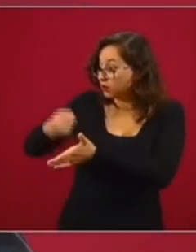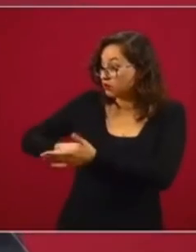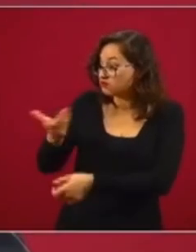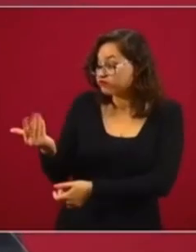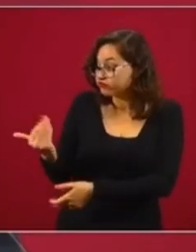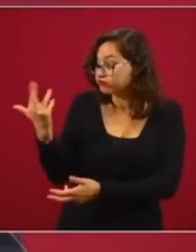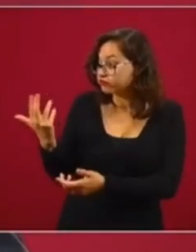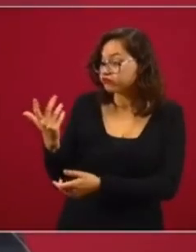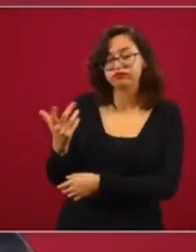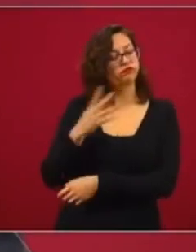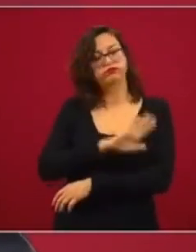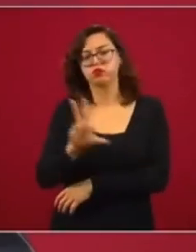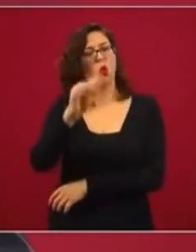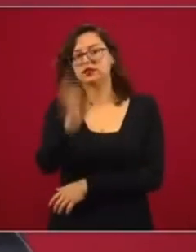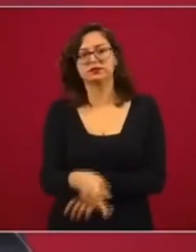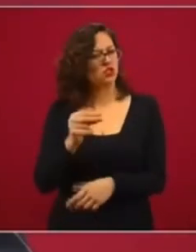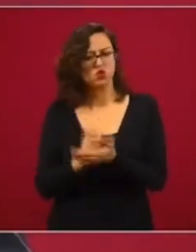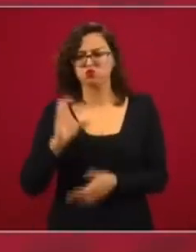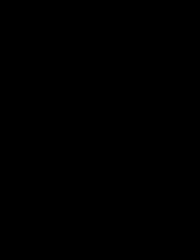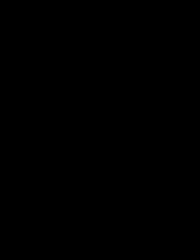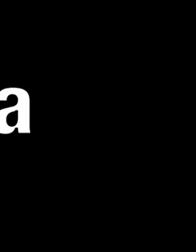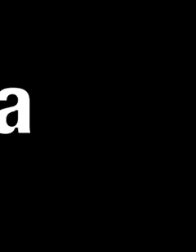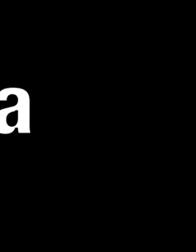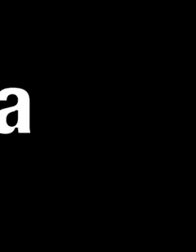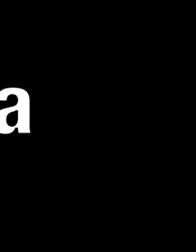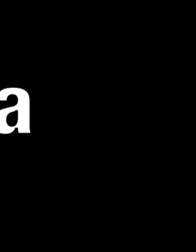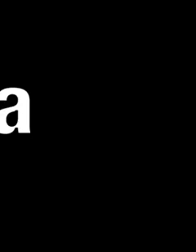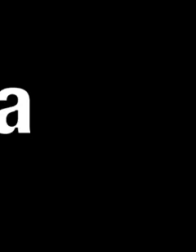no acepten ninguna imposición.